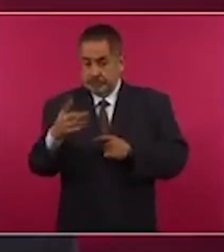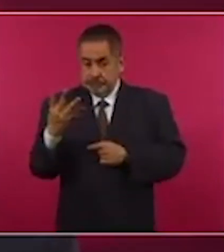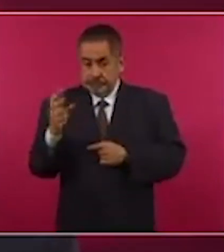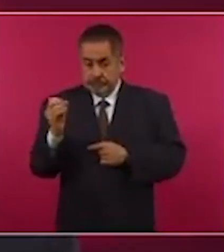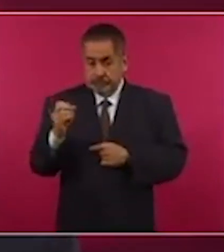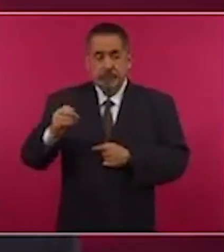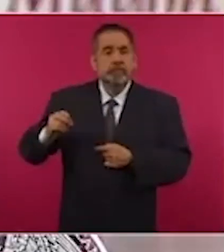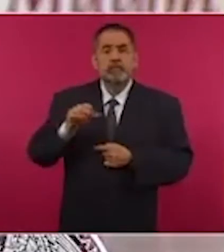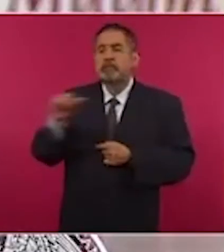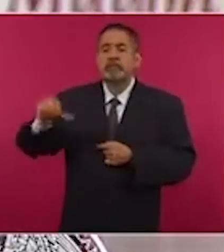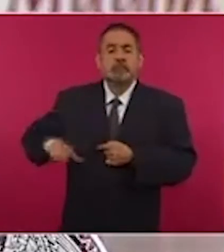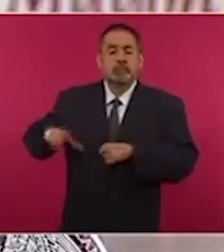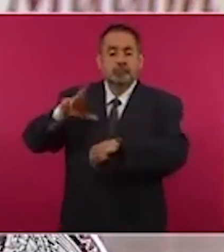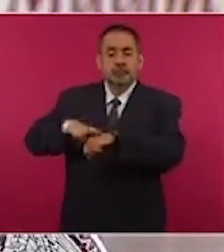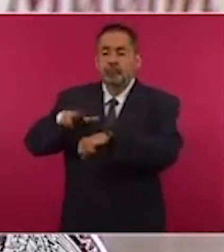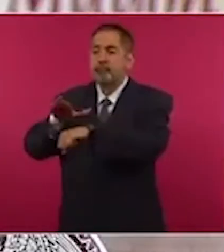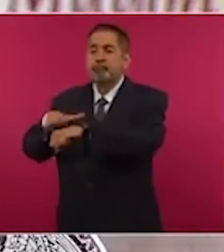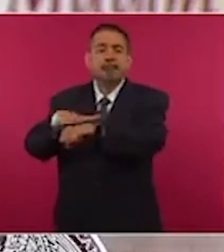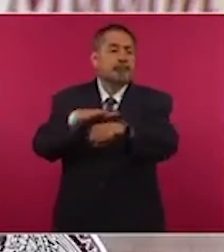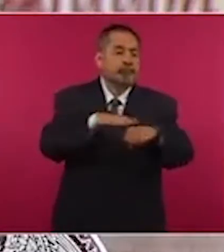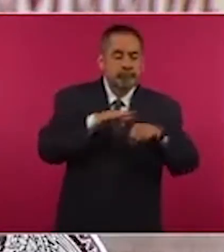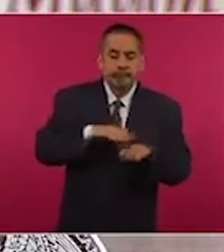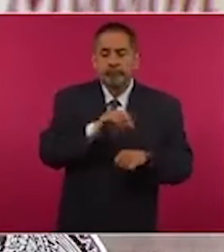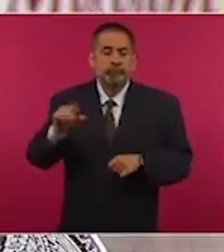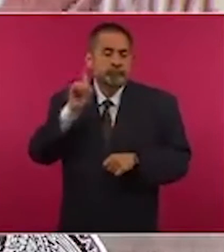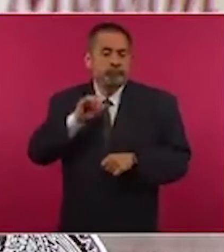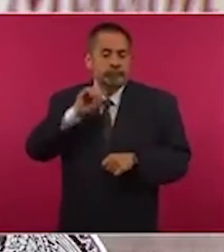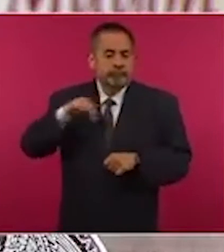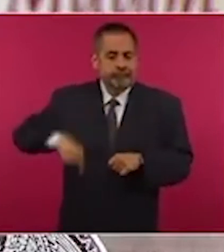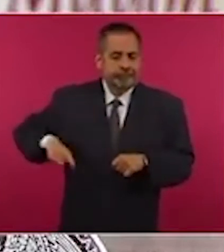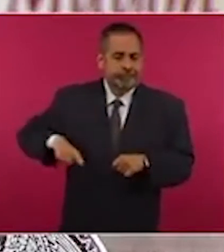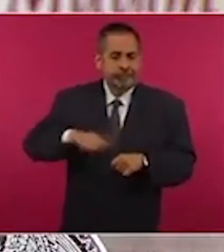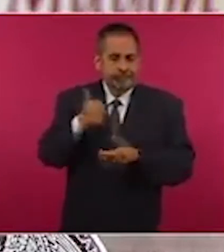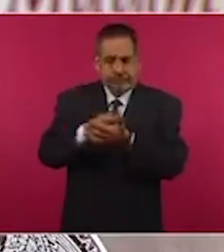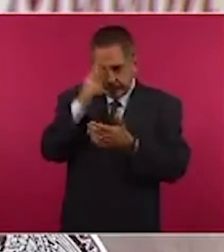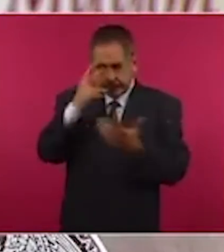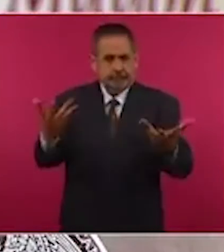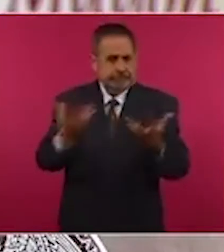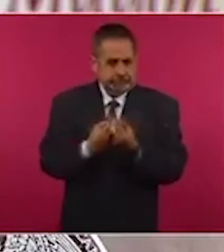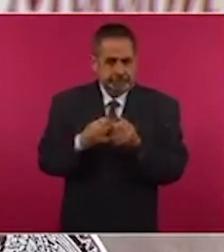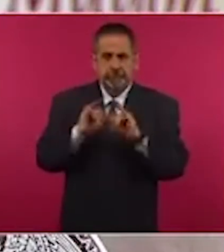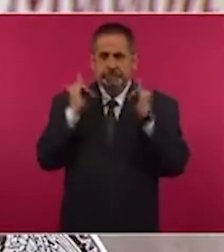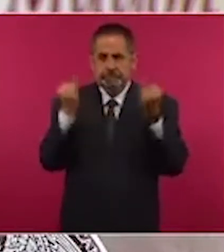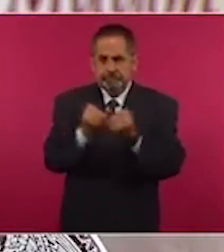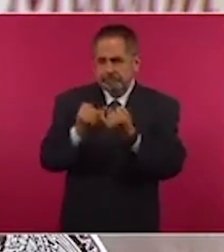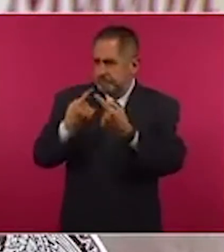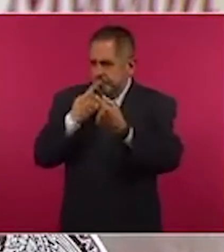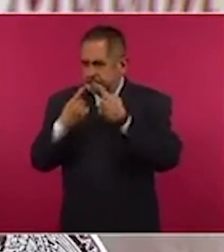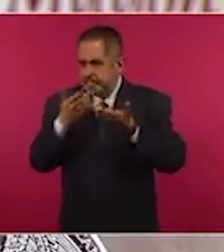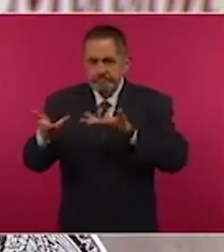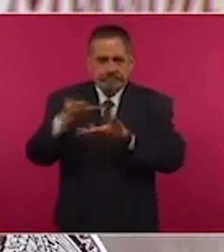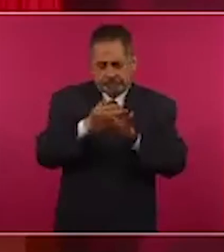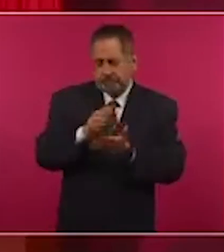gobernadores, gobernadoras y a la jefa de gobierno a una reunión donde se les invitará a que coadyuven en la organización del